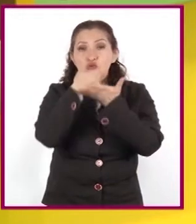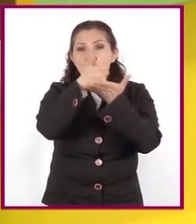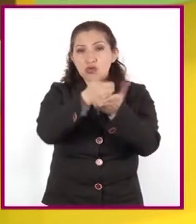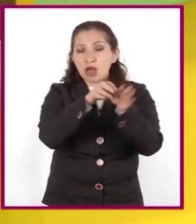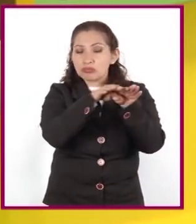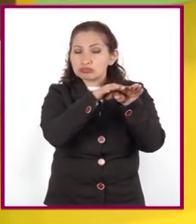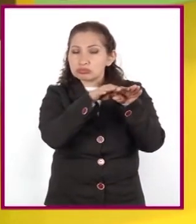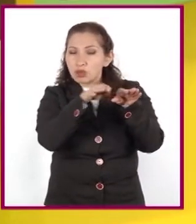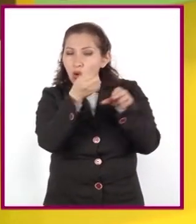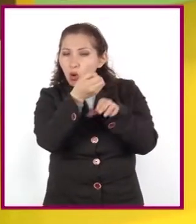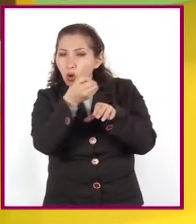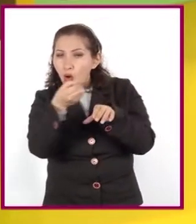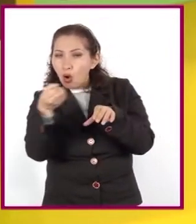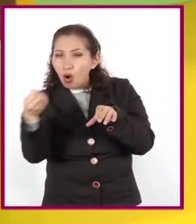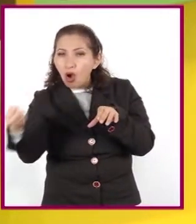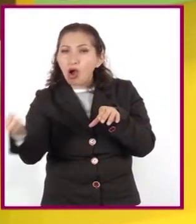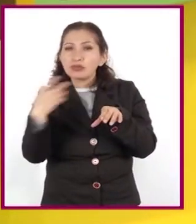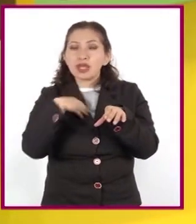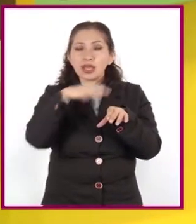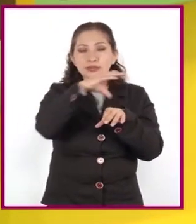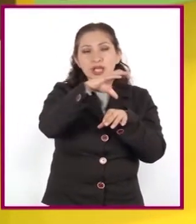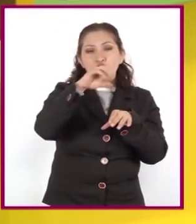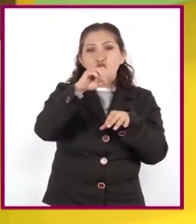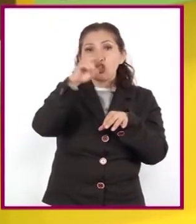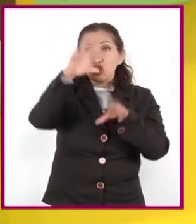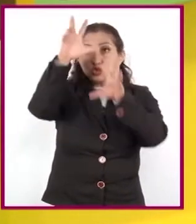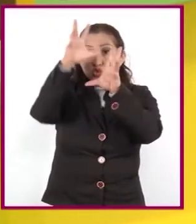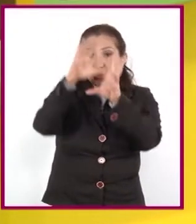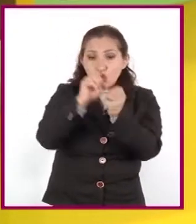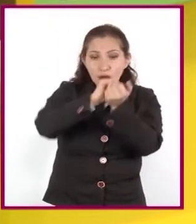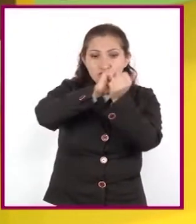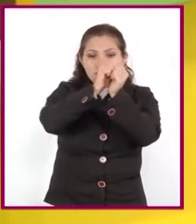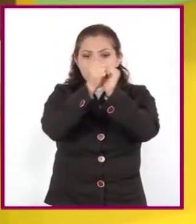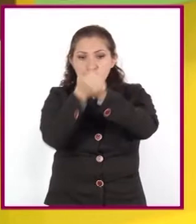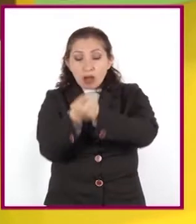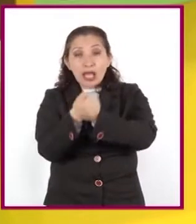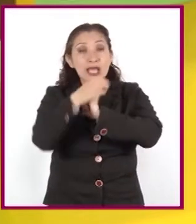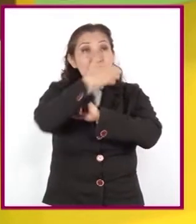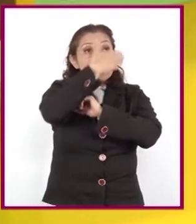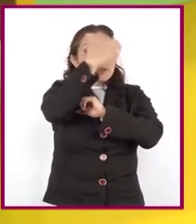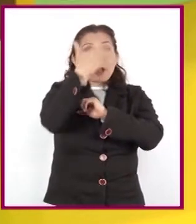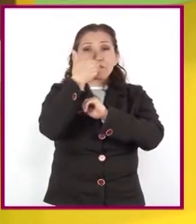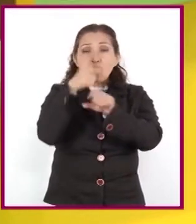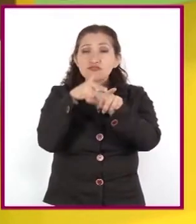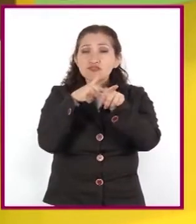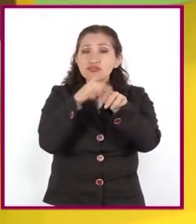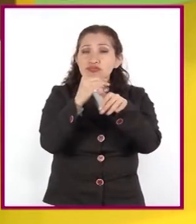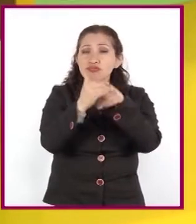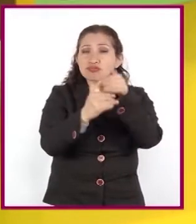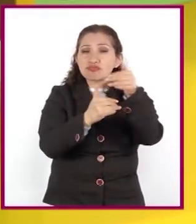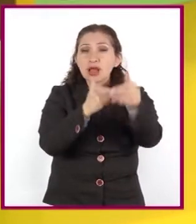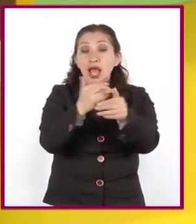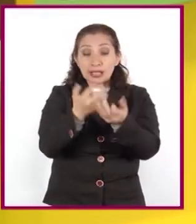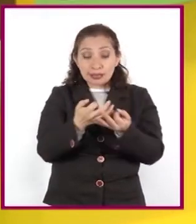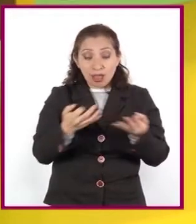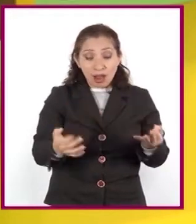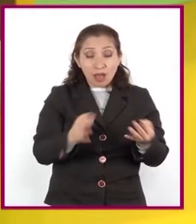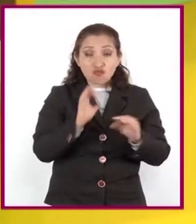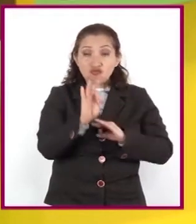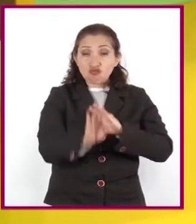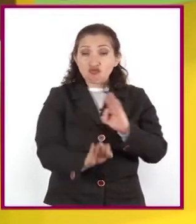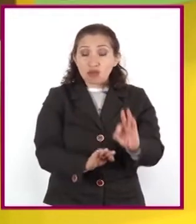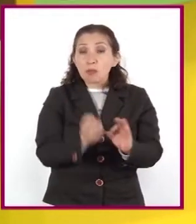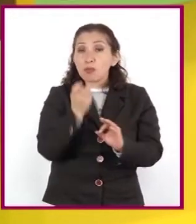ecológico, la captura de bióxido de carbono, la estabilidad climática y la conservación de los suelos. Además,